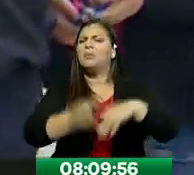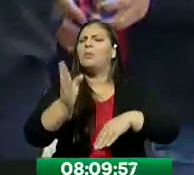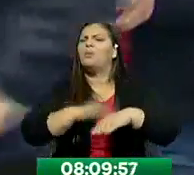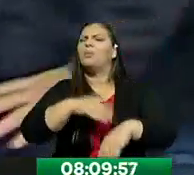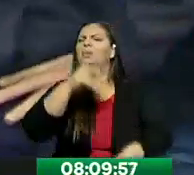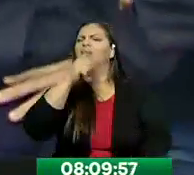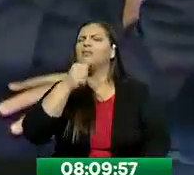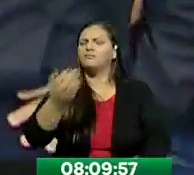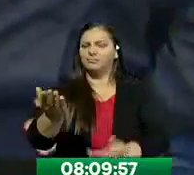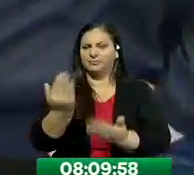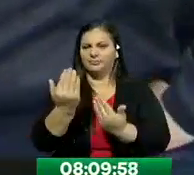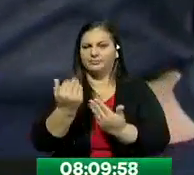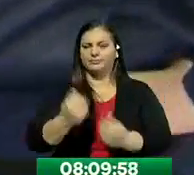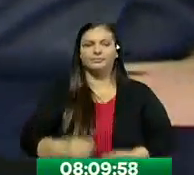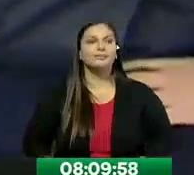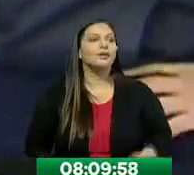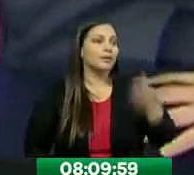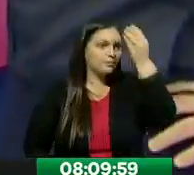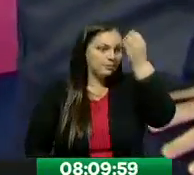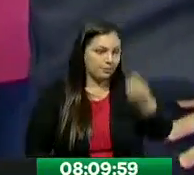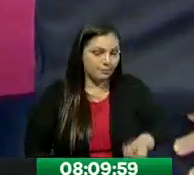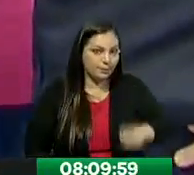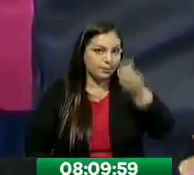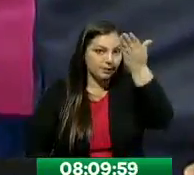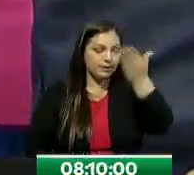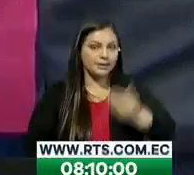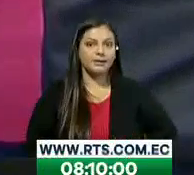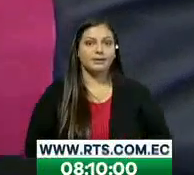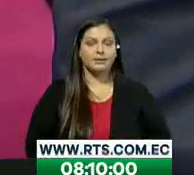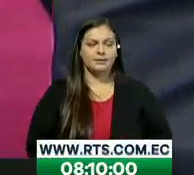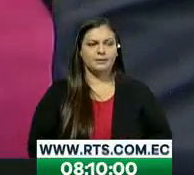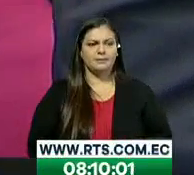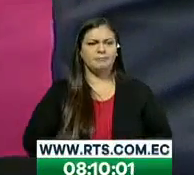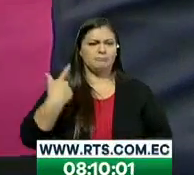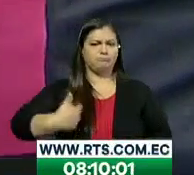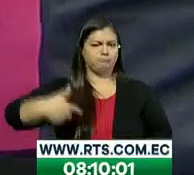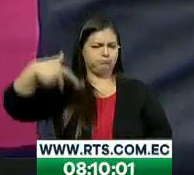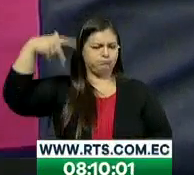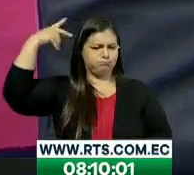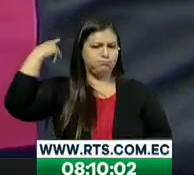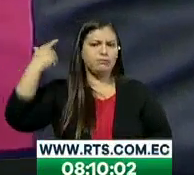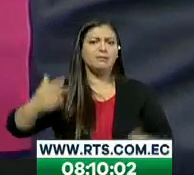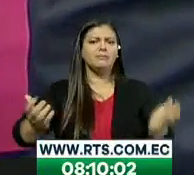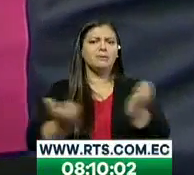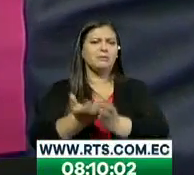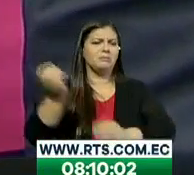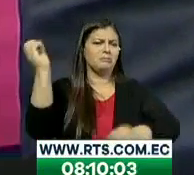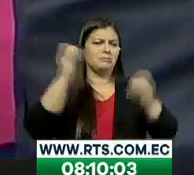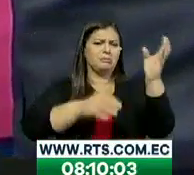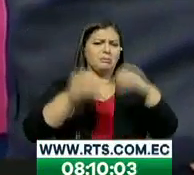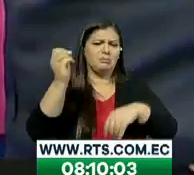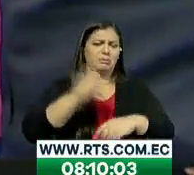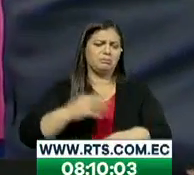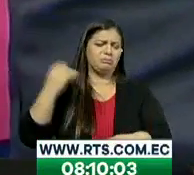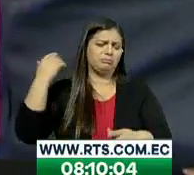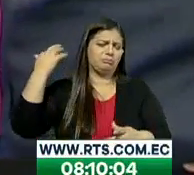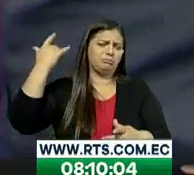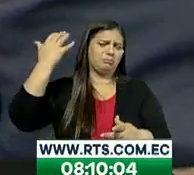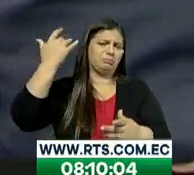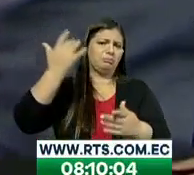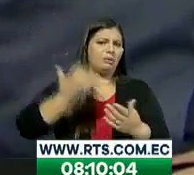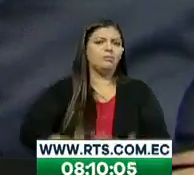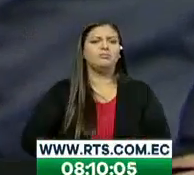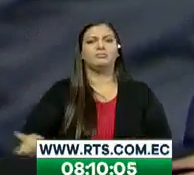este desorden. Muy buenos días. Ya eso tiene tiempo y esto es problema ya de moradores. Ya no se trata de